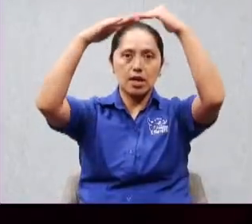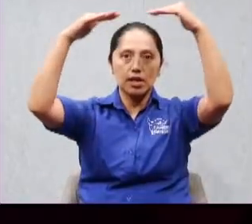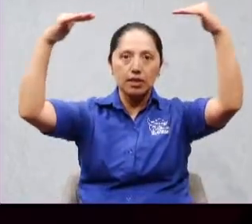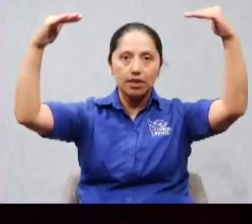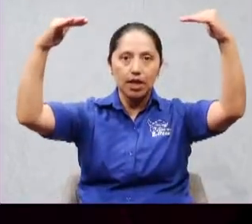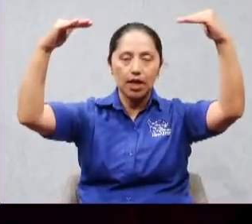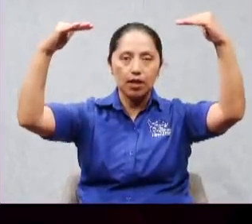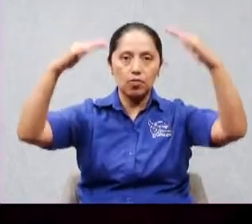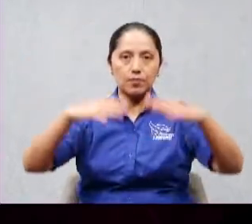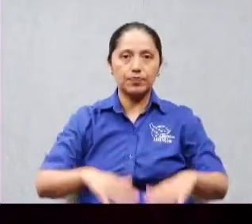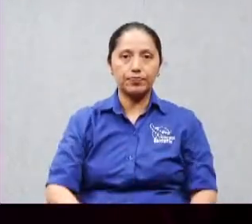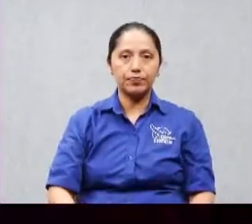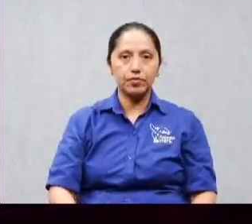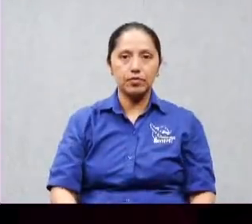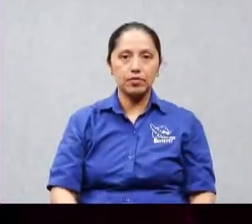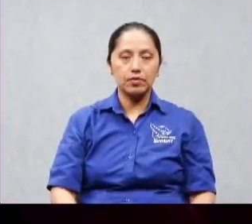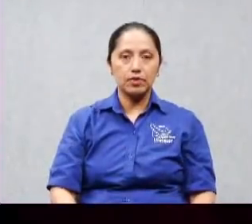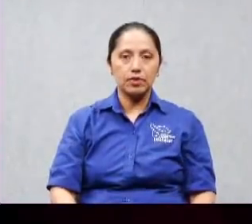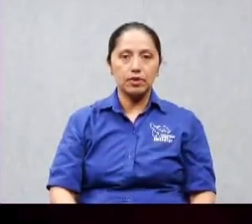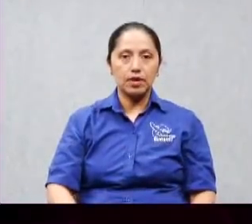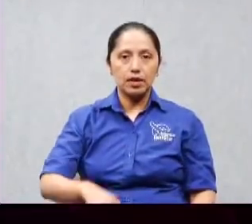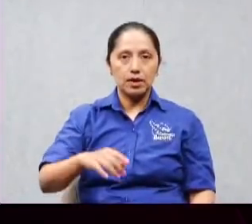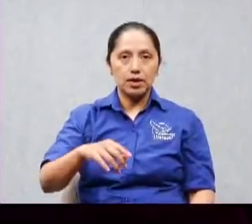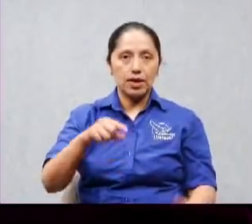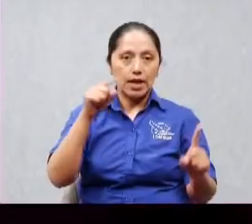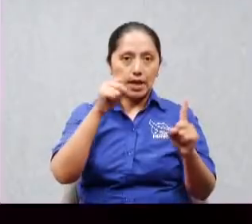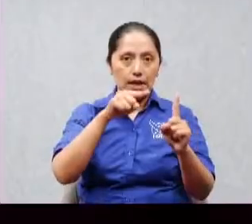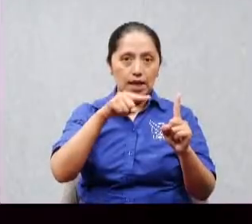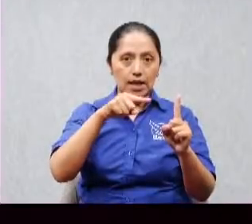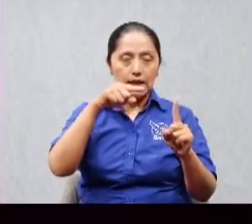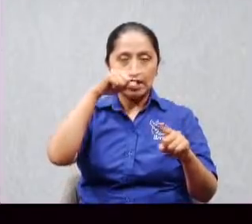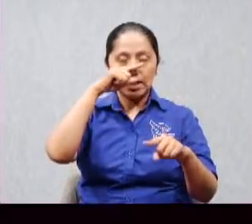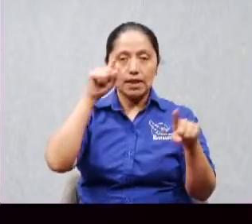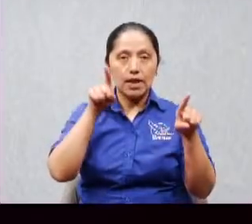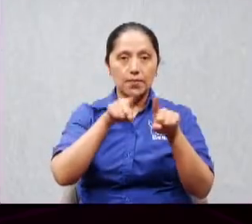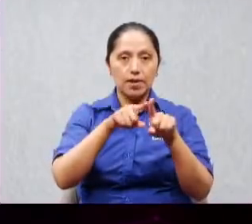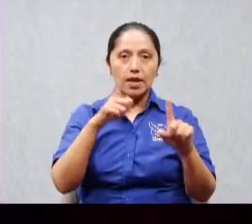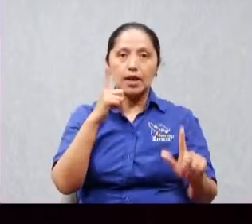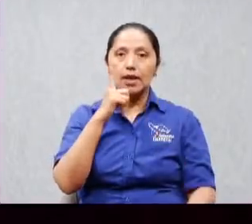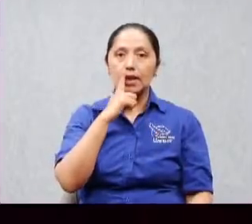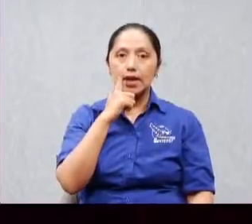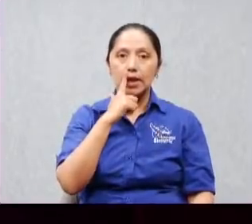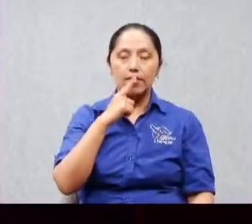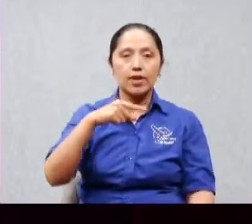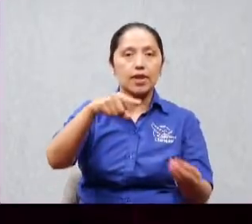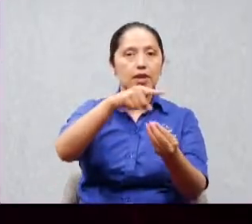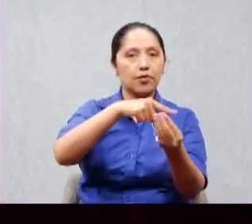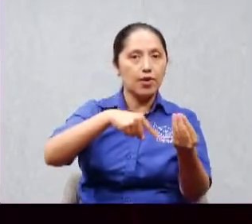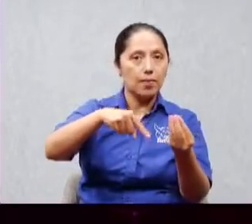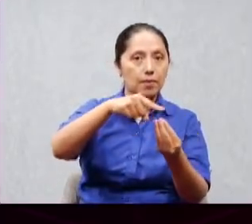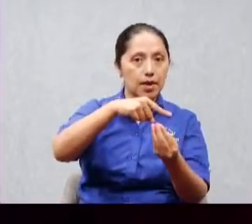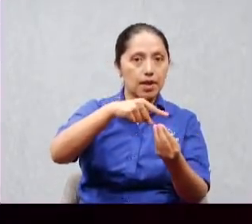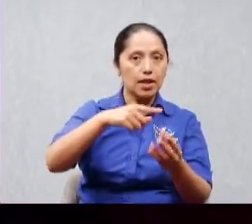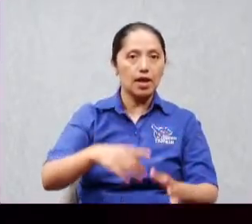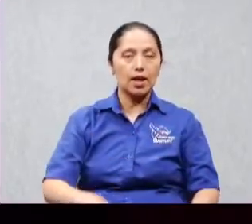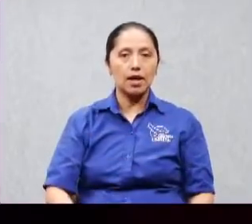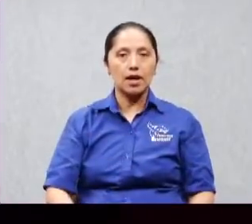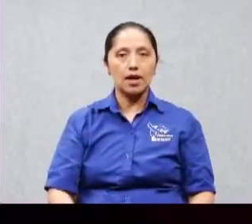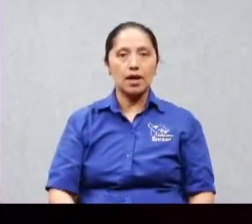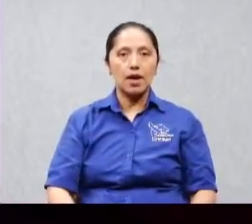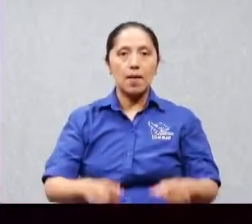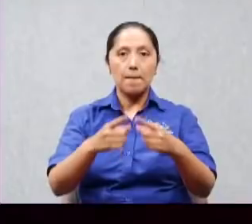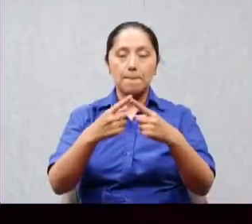era un jefe de familia simple él era un jefe de familia pero ahora él es un jefe de familia que fue